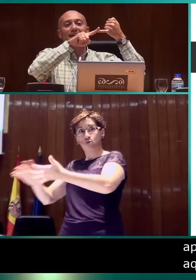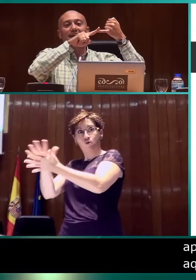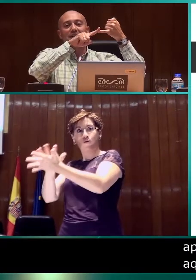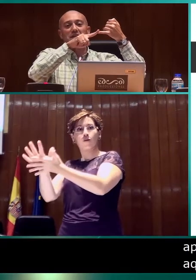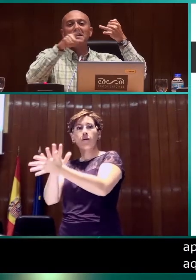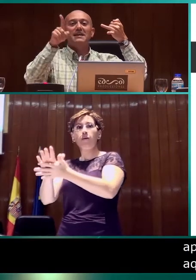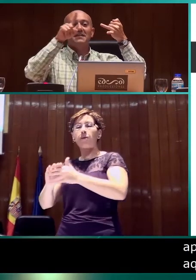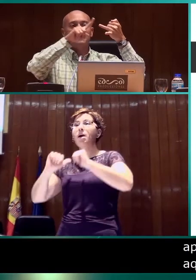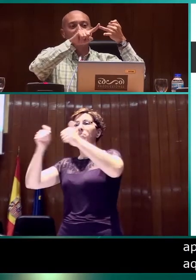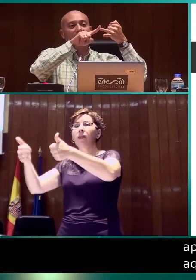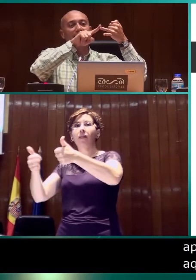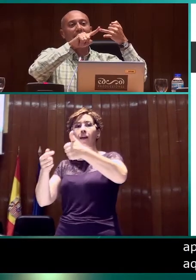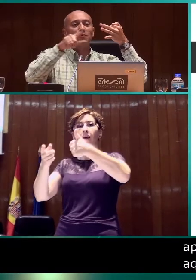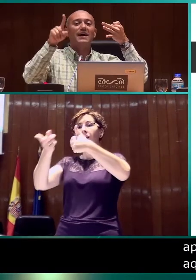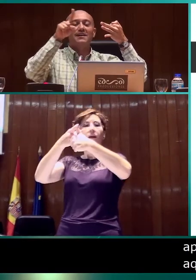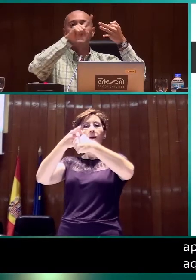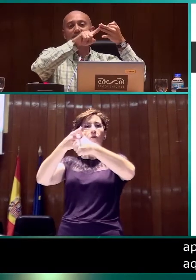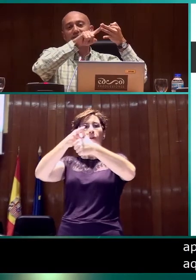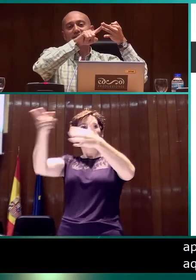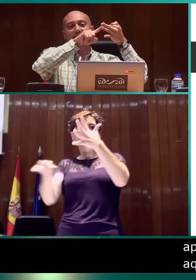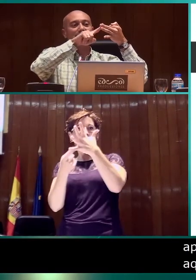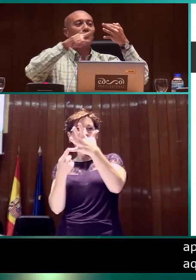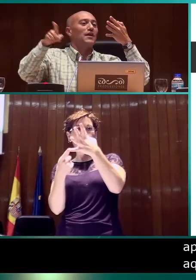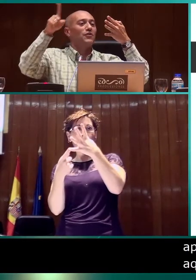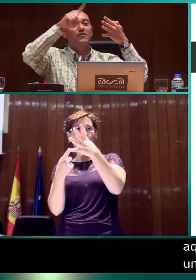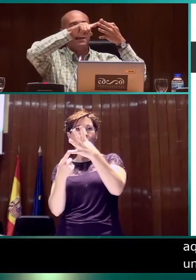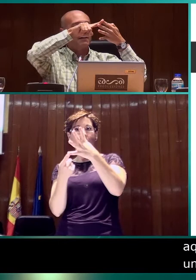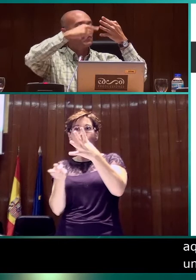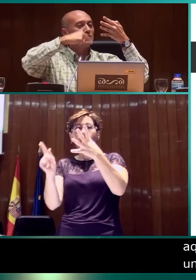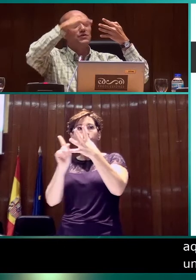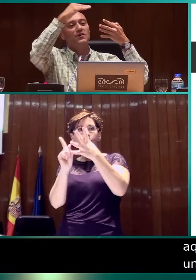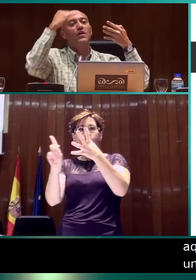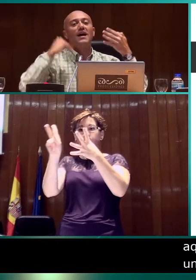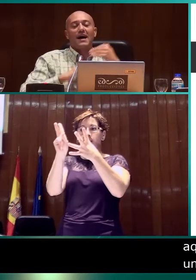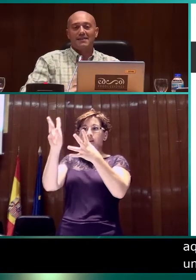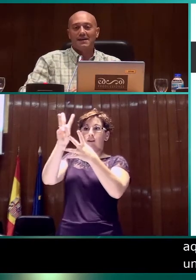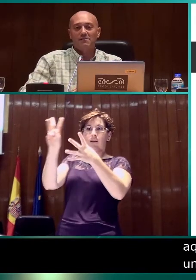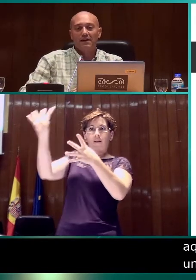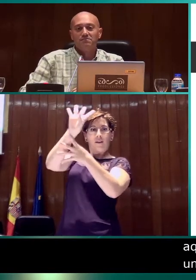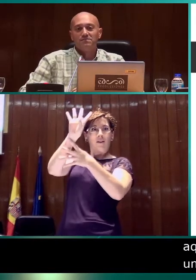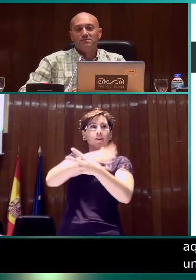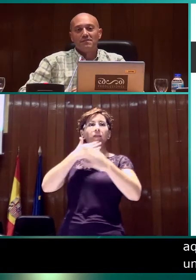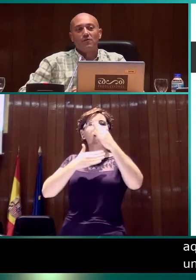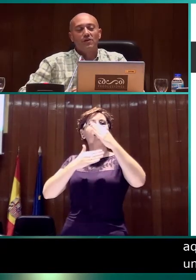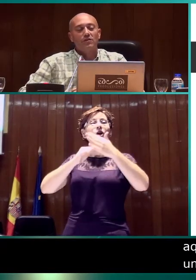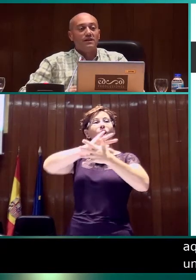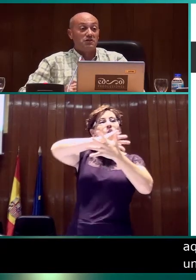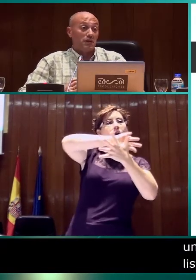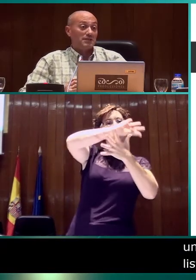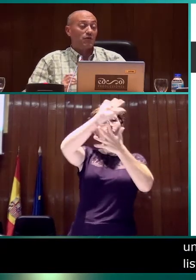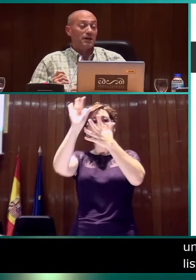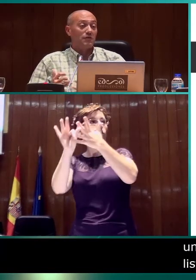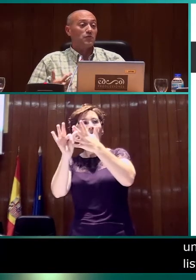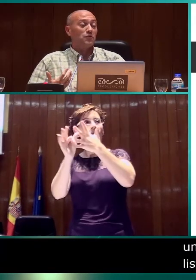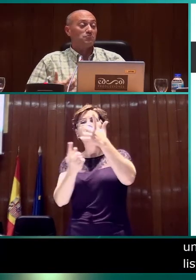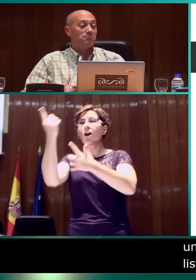en el meñique, siguen en el anular, el siguiente es el corazón y la vas construyendo hacia arriba. ¿De acuerdo? Esto que es